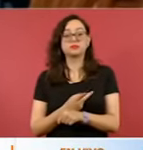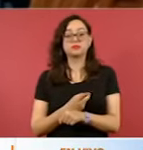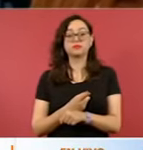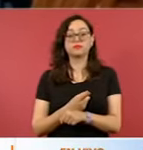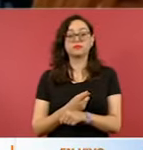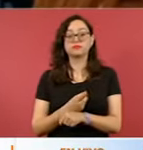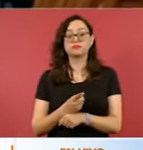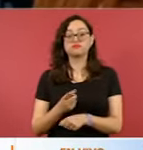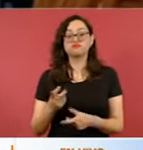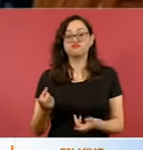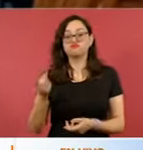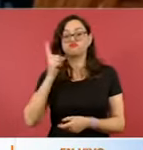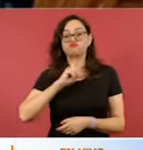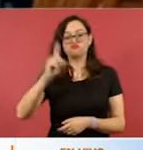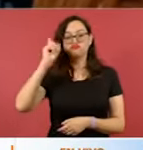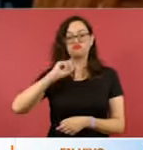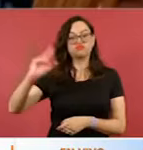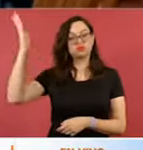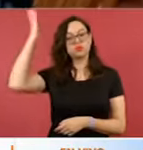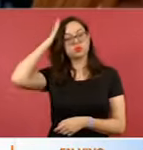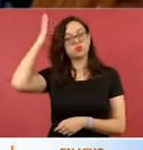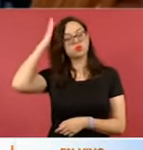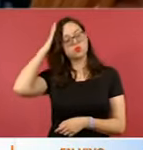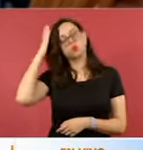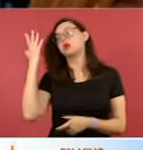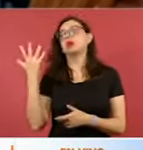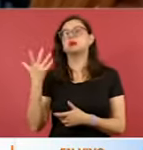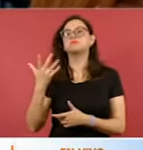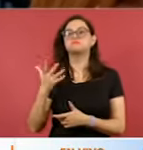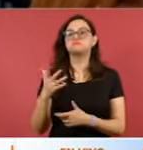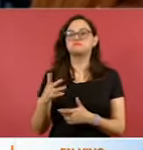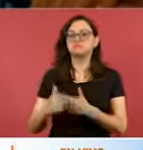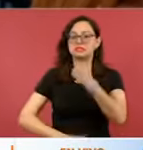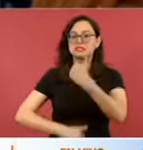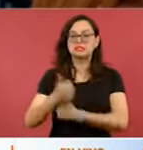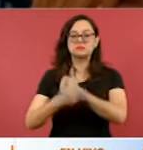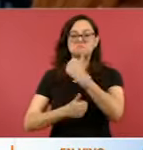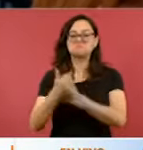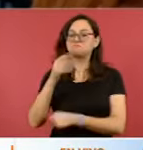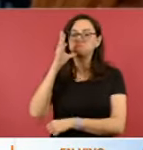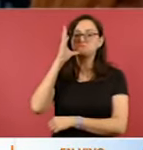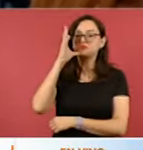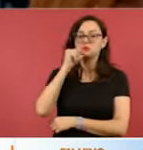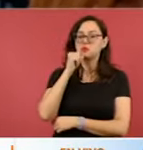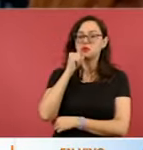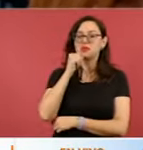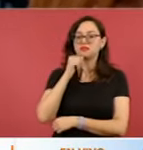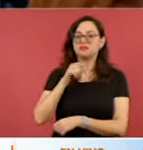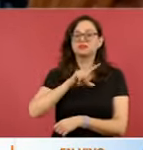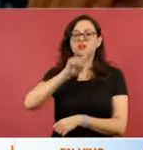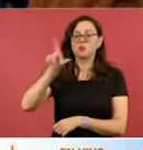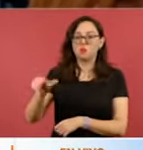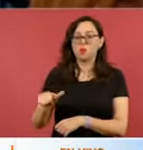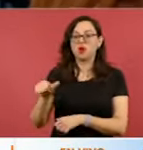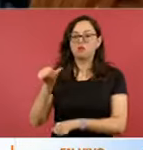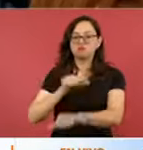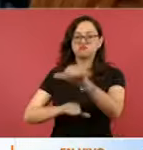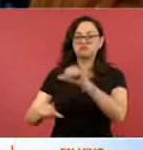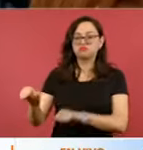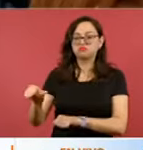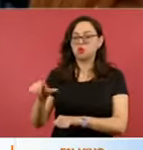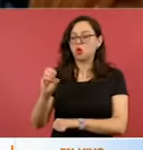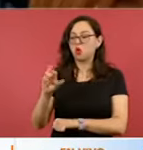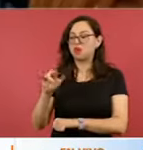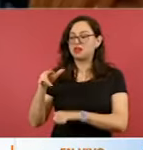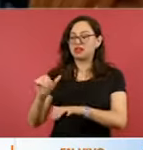principal líder opositora María Corina Machado y después el impedimento de la inscripción de quien fue designada para sustituirla, Corina